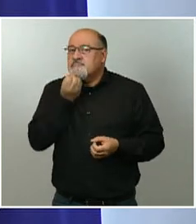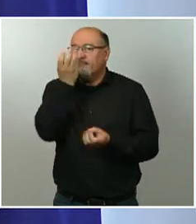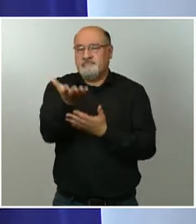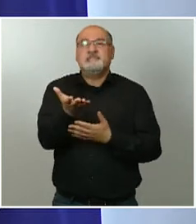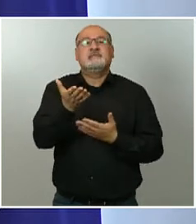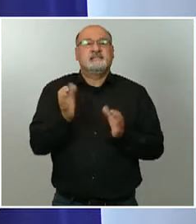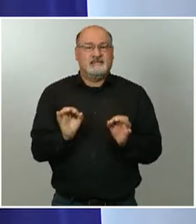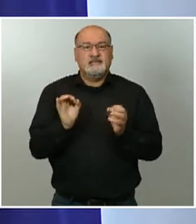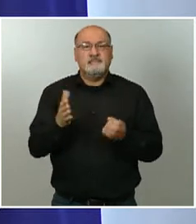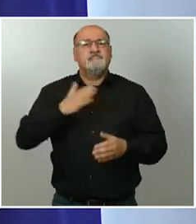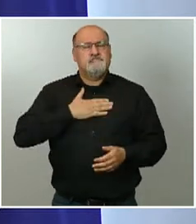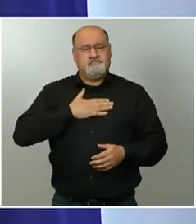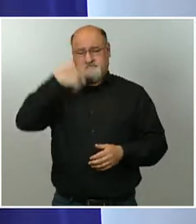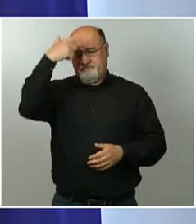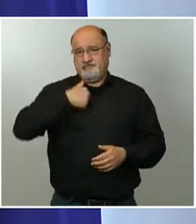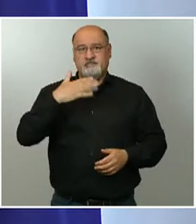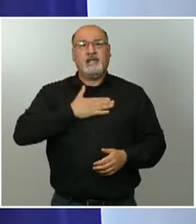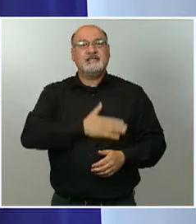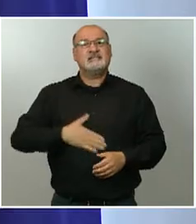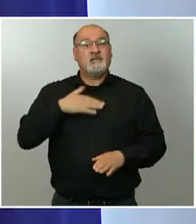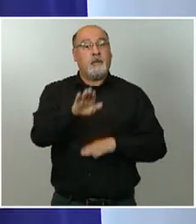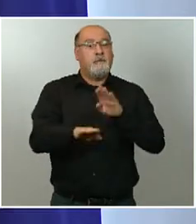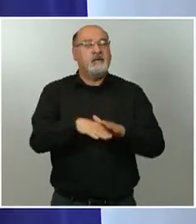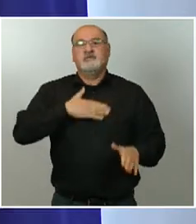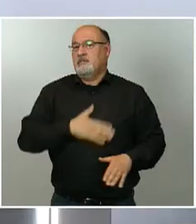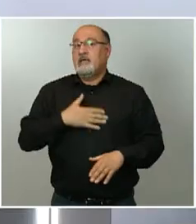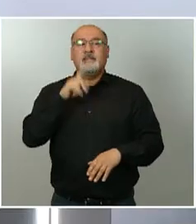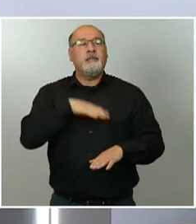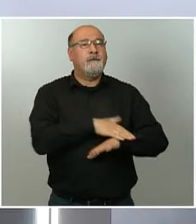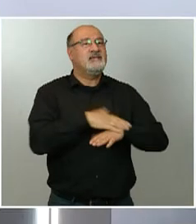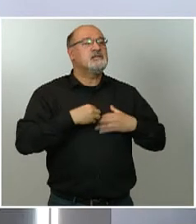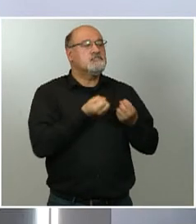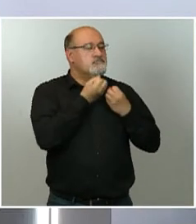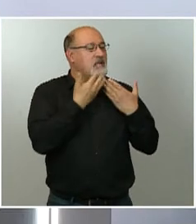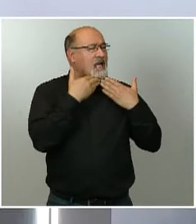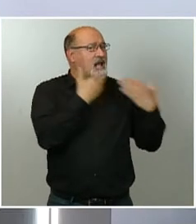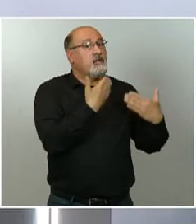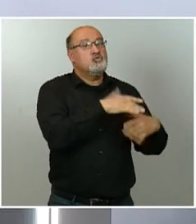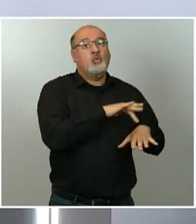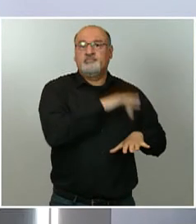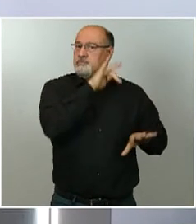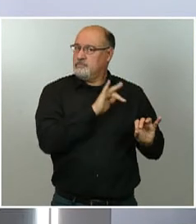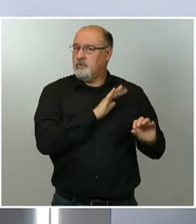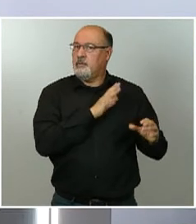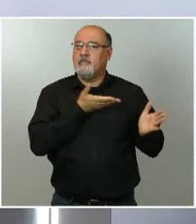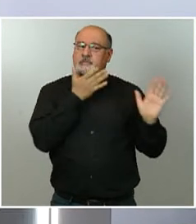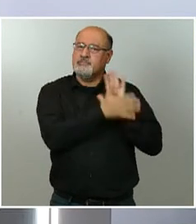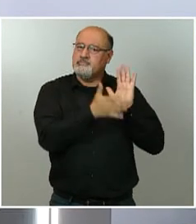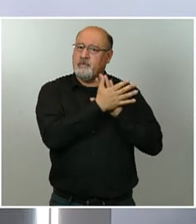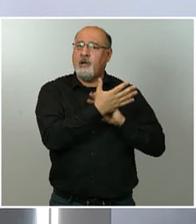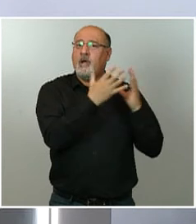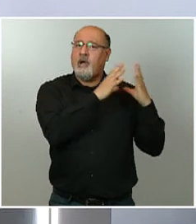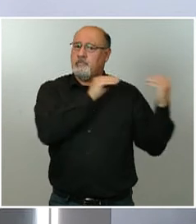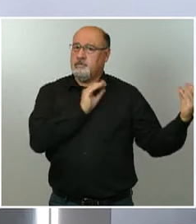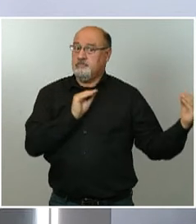satisfacción porque hayamos dado este paso, quiero agradecer a la ministra su sensibilidad, porque es verdad que nuestros puntos de vista son distintos,